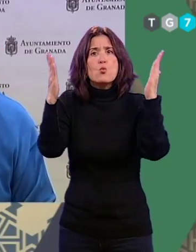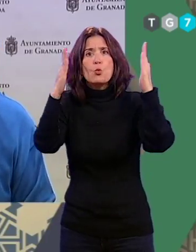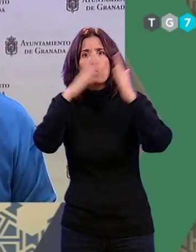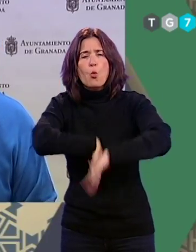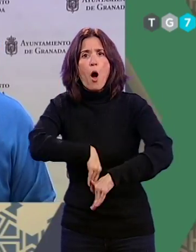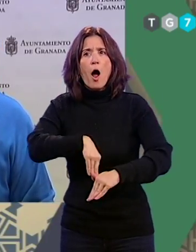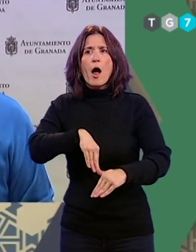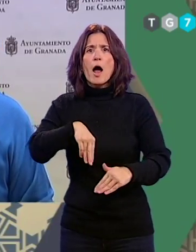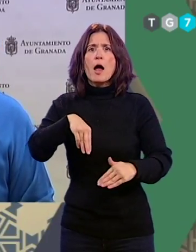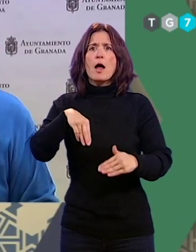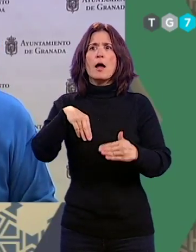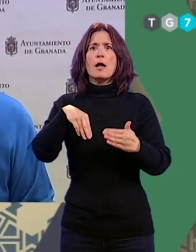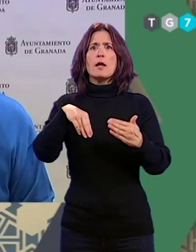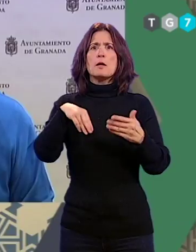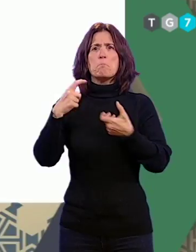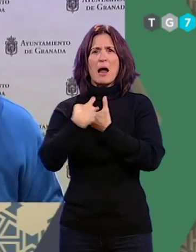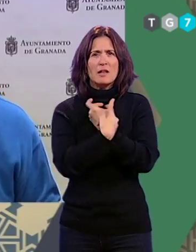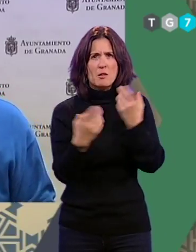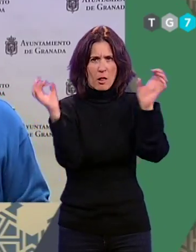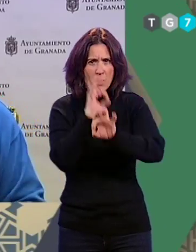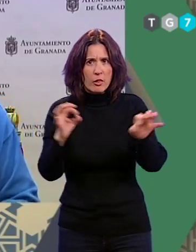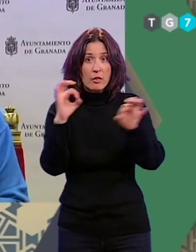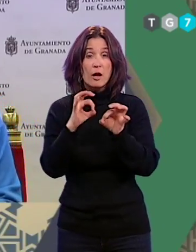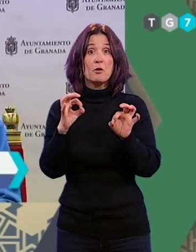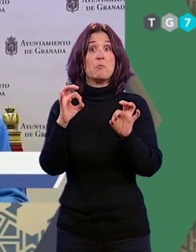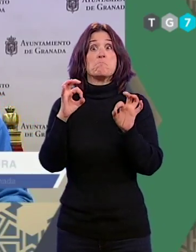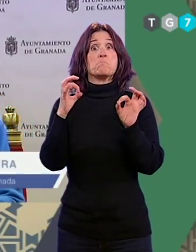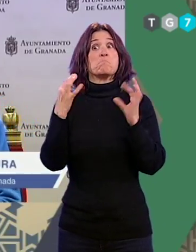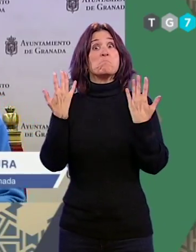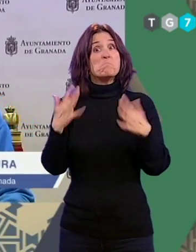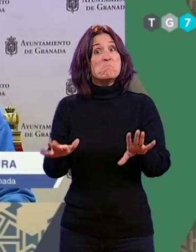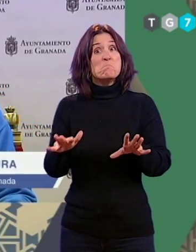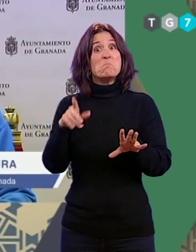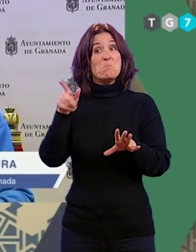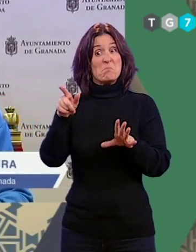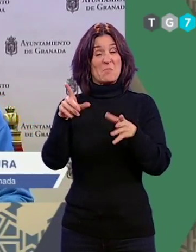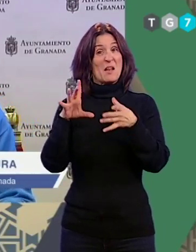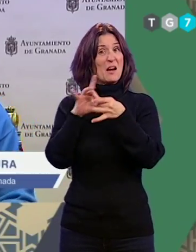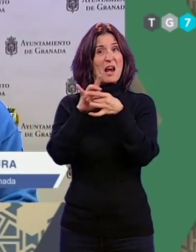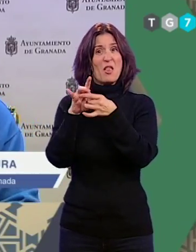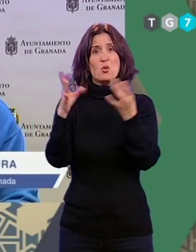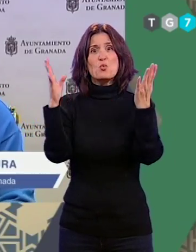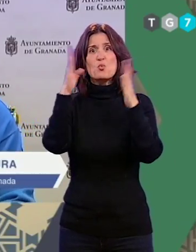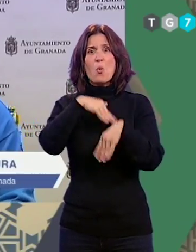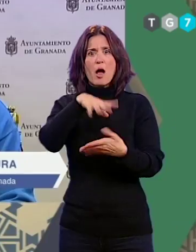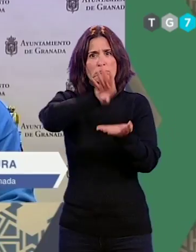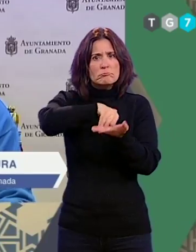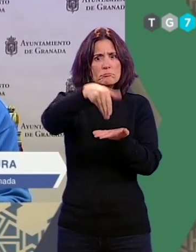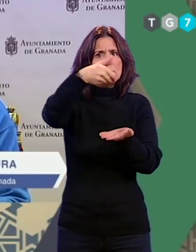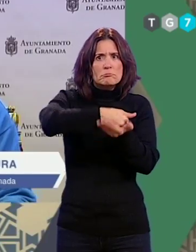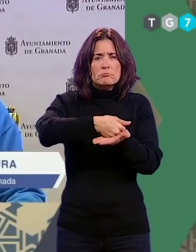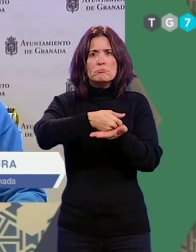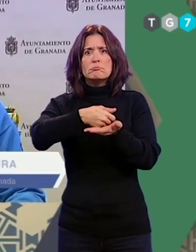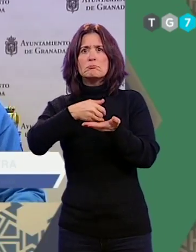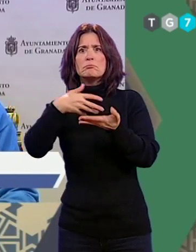de participación. Sin embargo, no se establece en esta reordenación ninguna propuesta ni ningún planteamiento